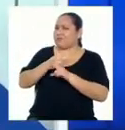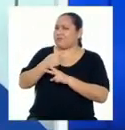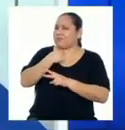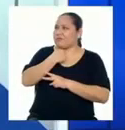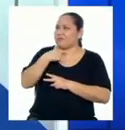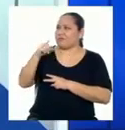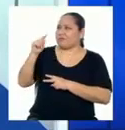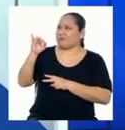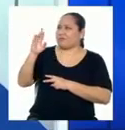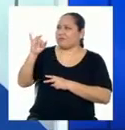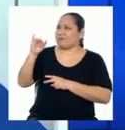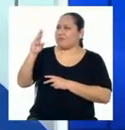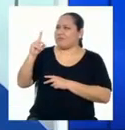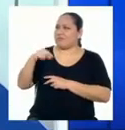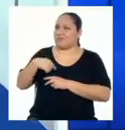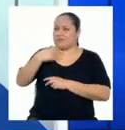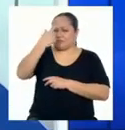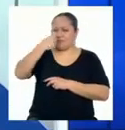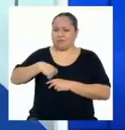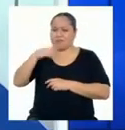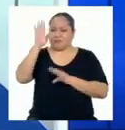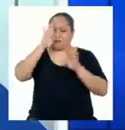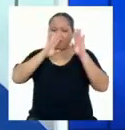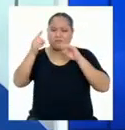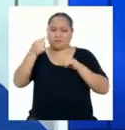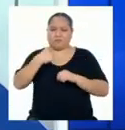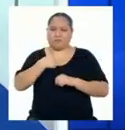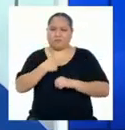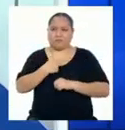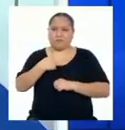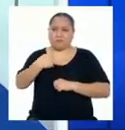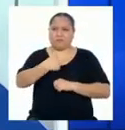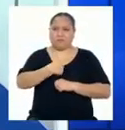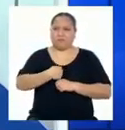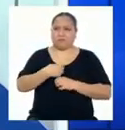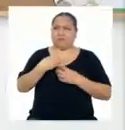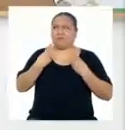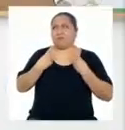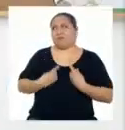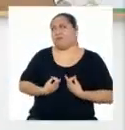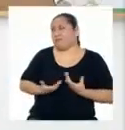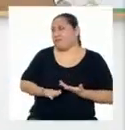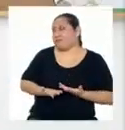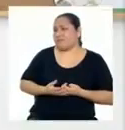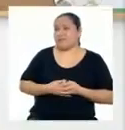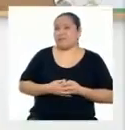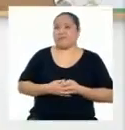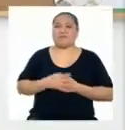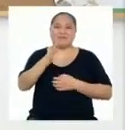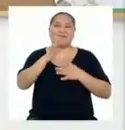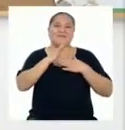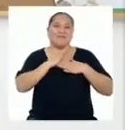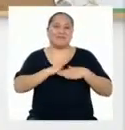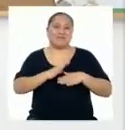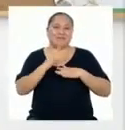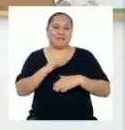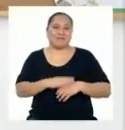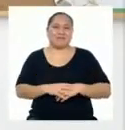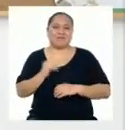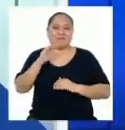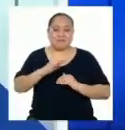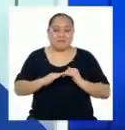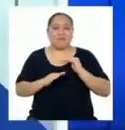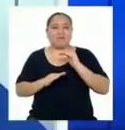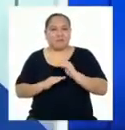mi tiroides. Dicen que si una no se preocupa por ella, una se puede hasta deprimir. Tranquila Yaremis, vamos